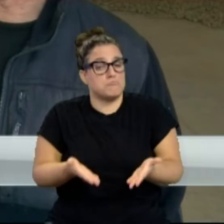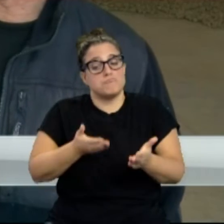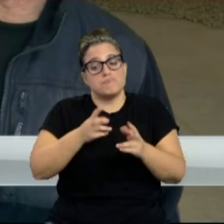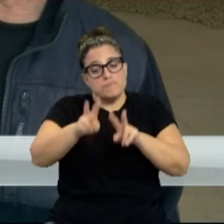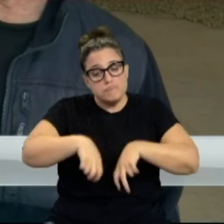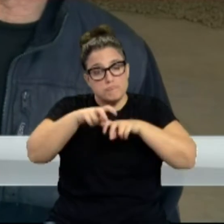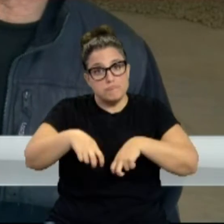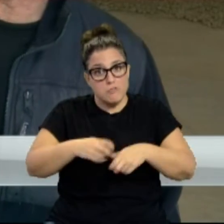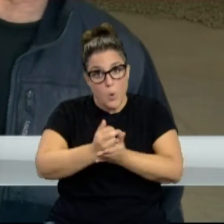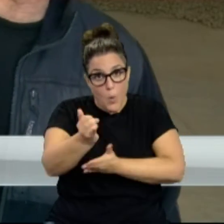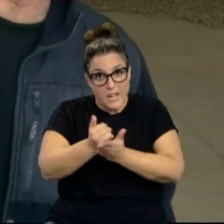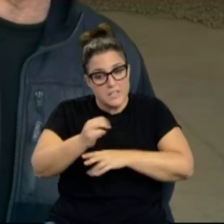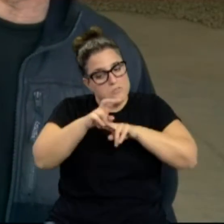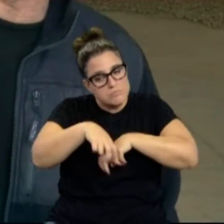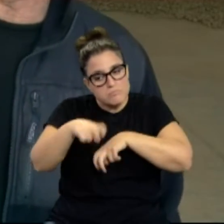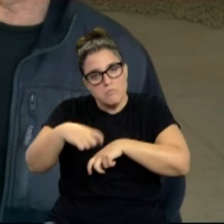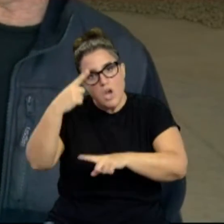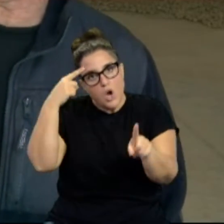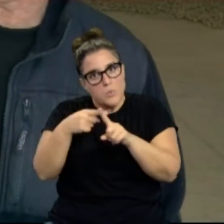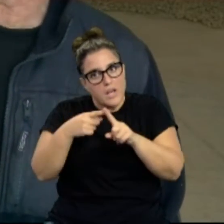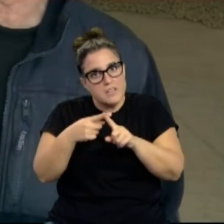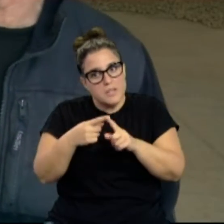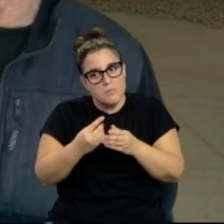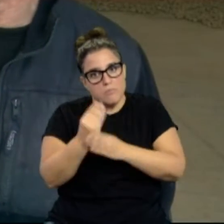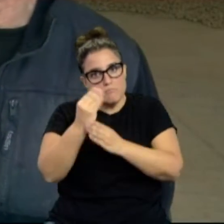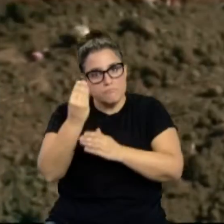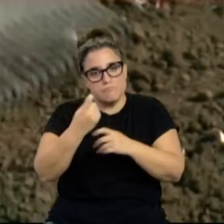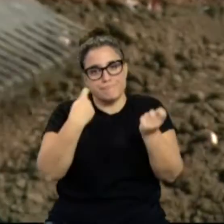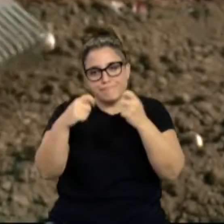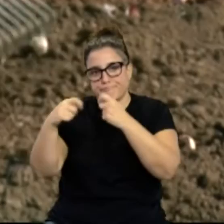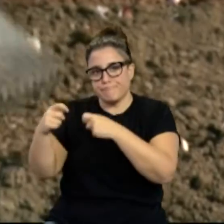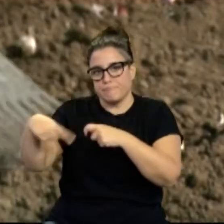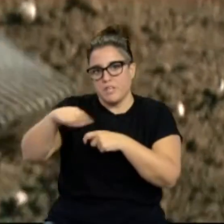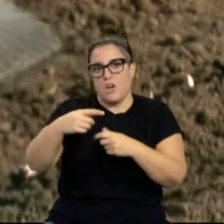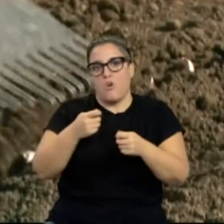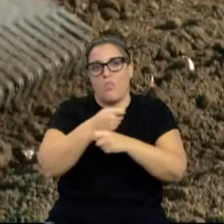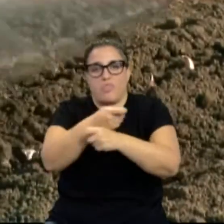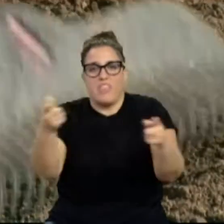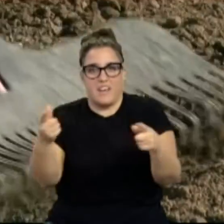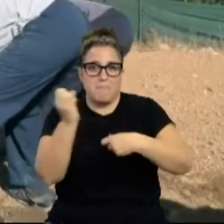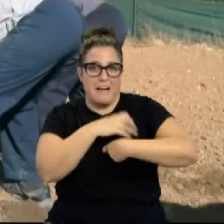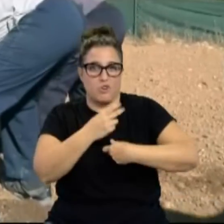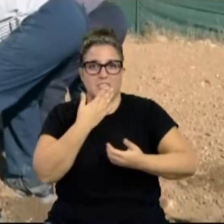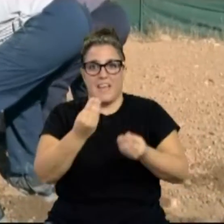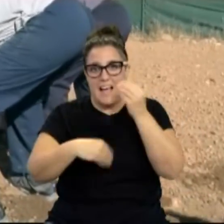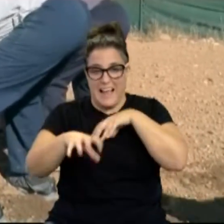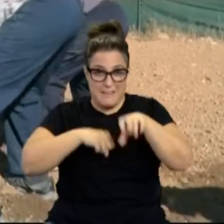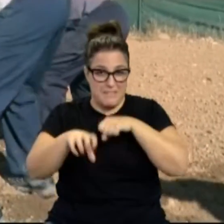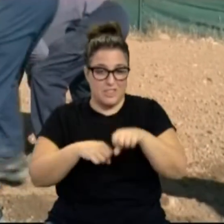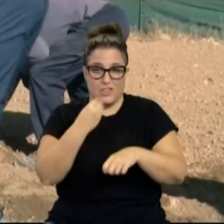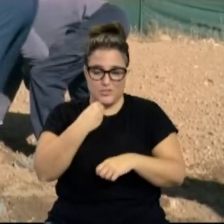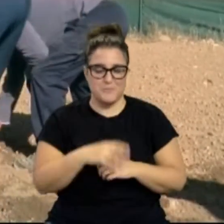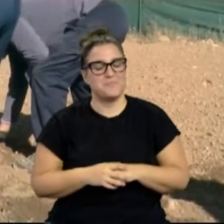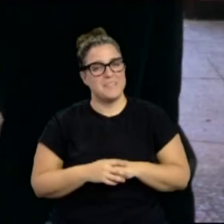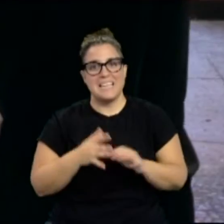huertas para distribuir en diferentes bancos de alimentos. Miguel y otros 50 voluntarios siembran y recolectan las